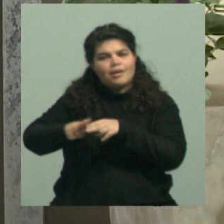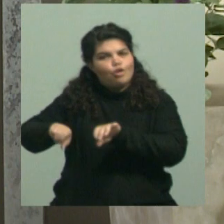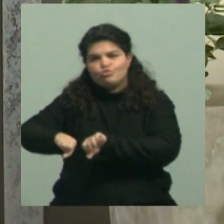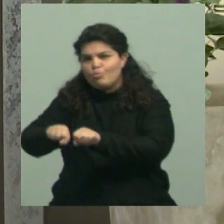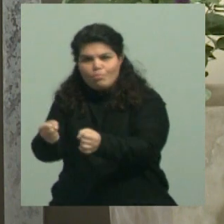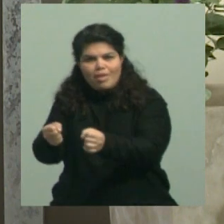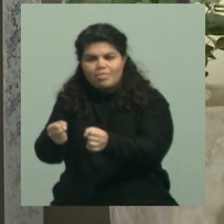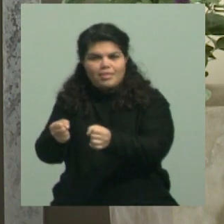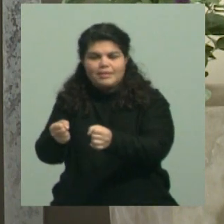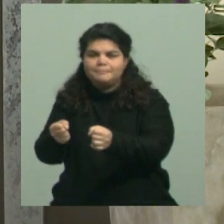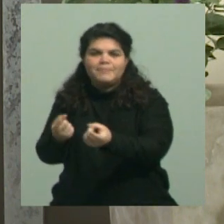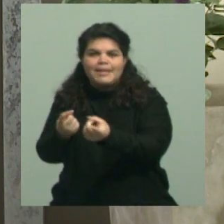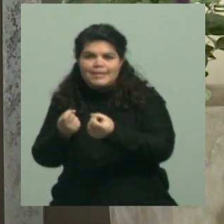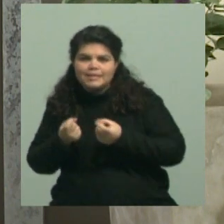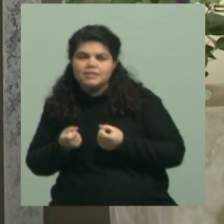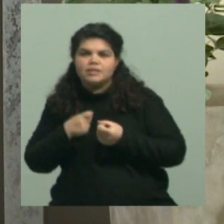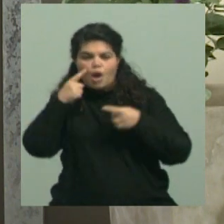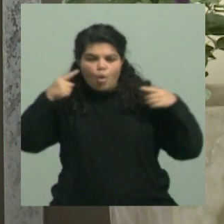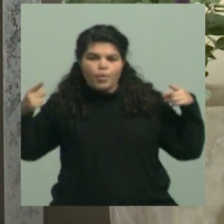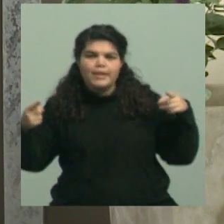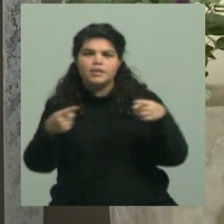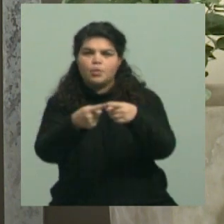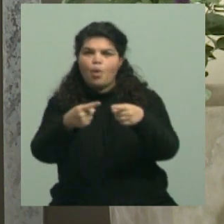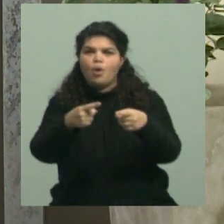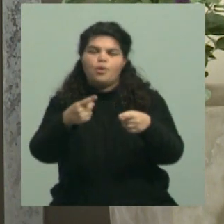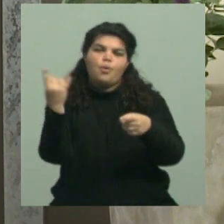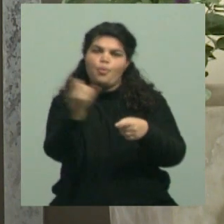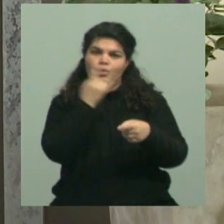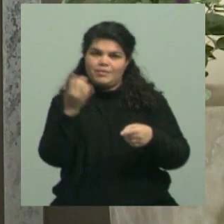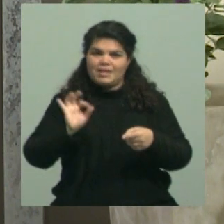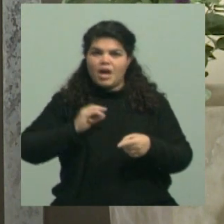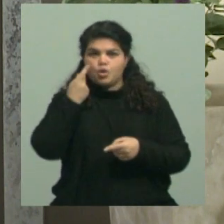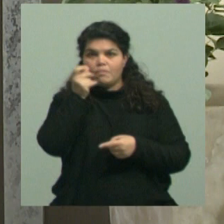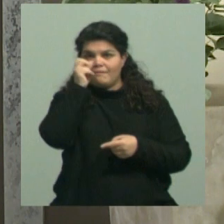algunos objetivos que se había trazado la universidad para este 2024?